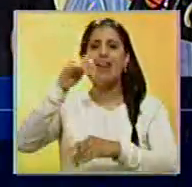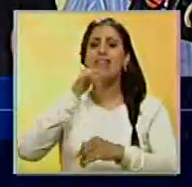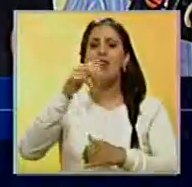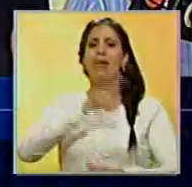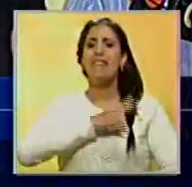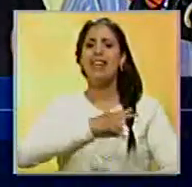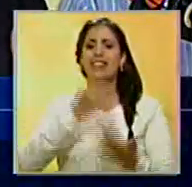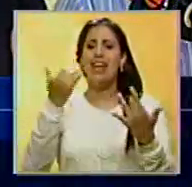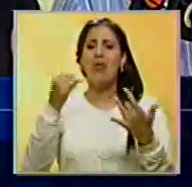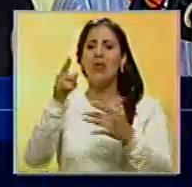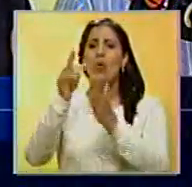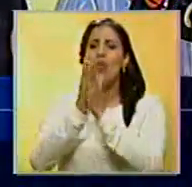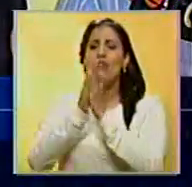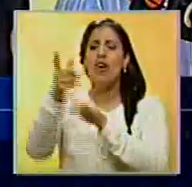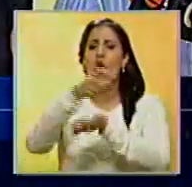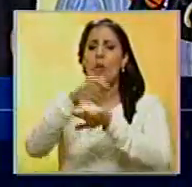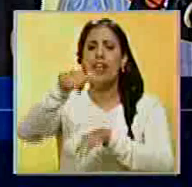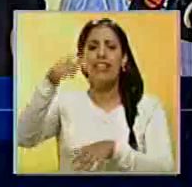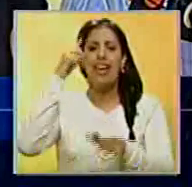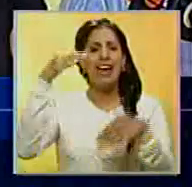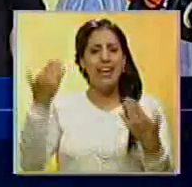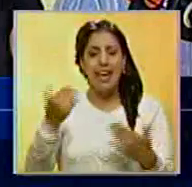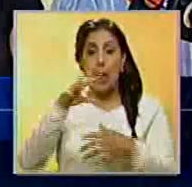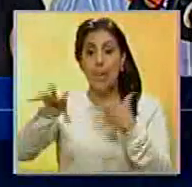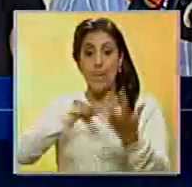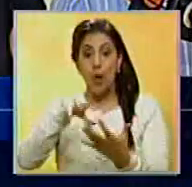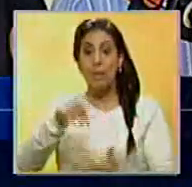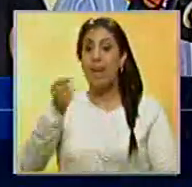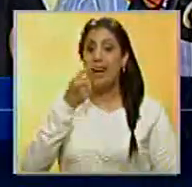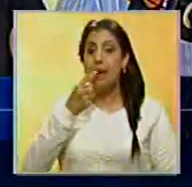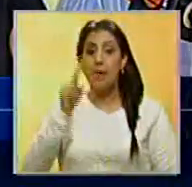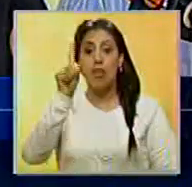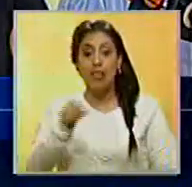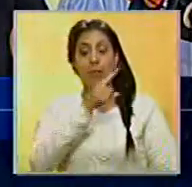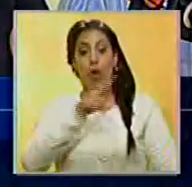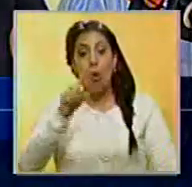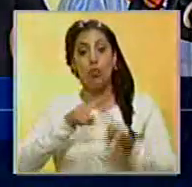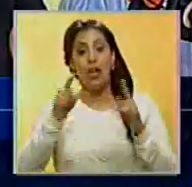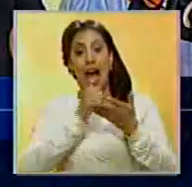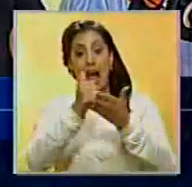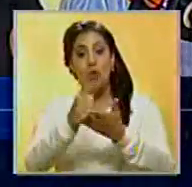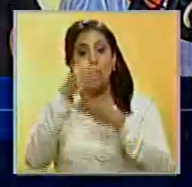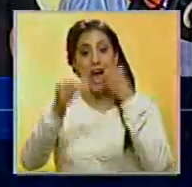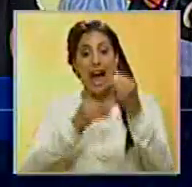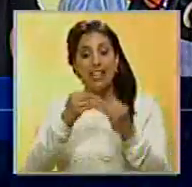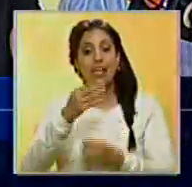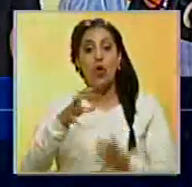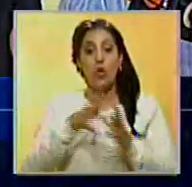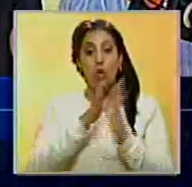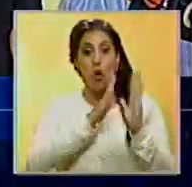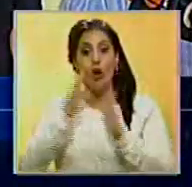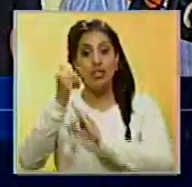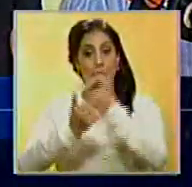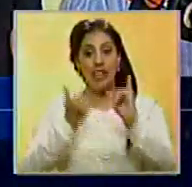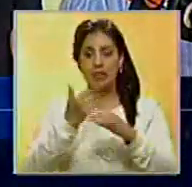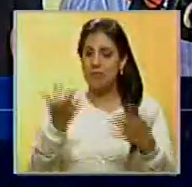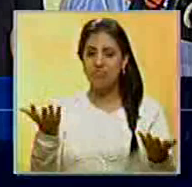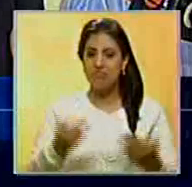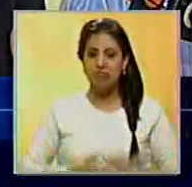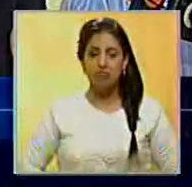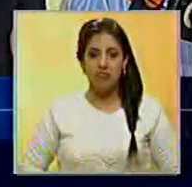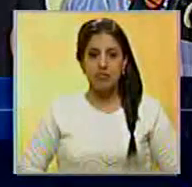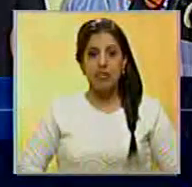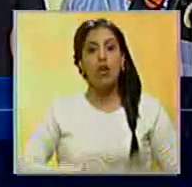petición le hacen al gobierno nacional el día de hoy con respecto a las medicinas y con esta ayuda que podrían recibir de parte de organismos internacionales?